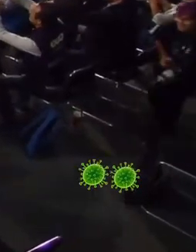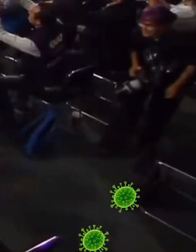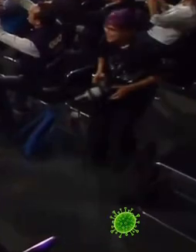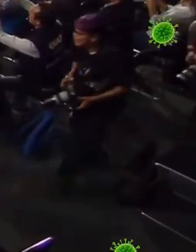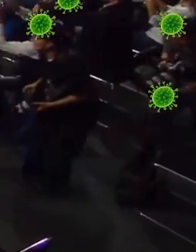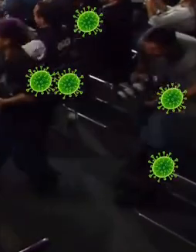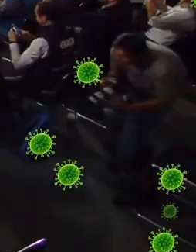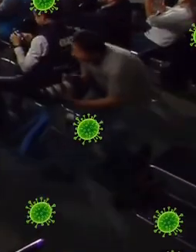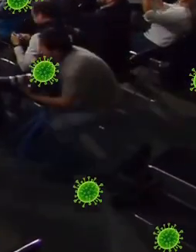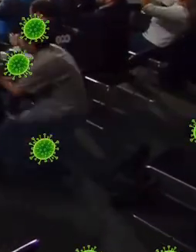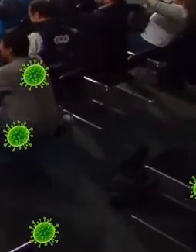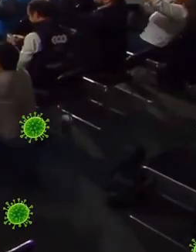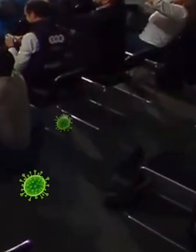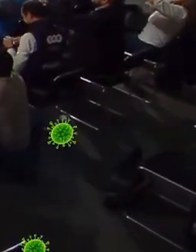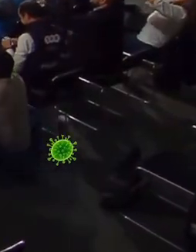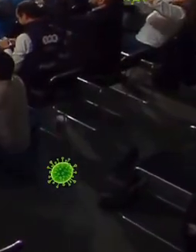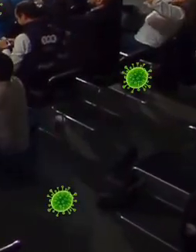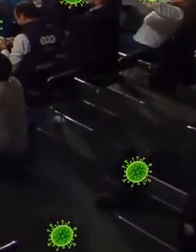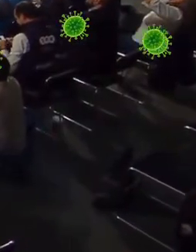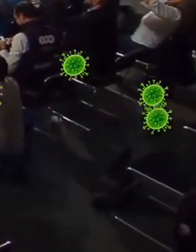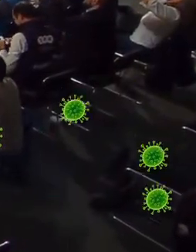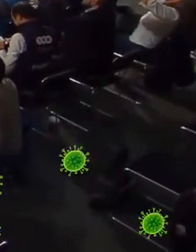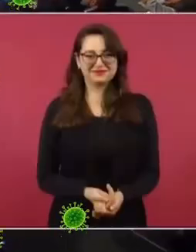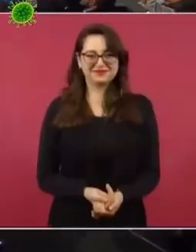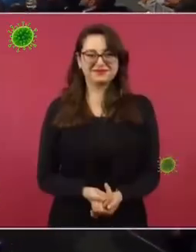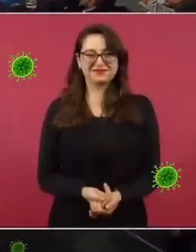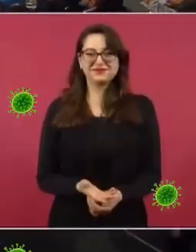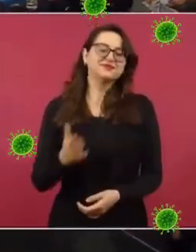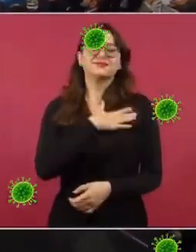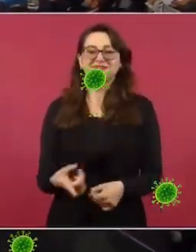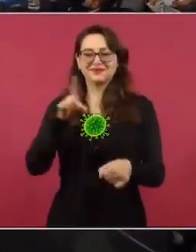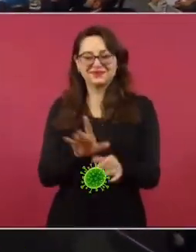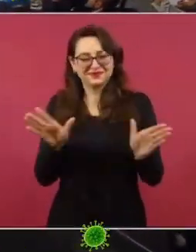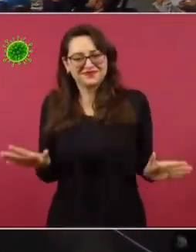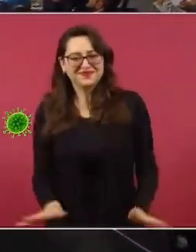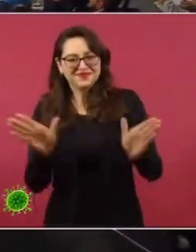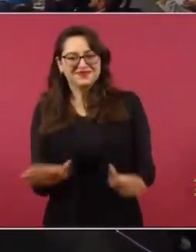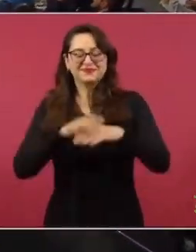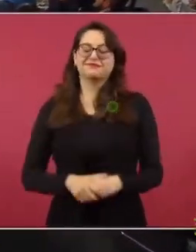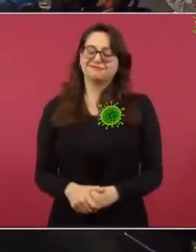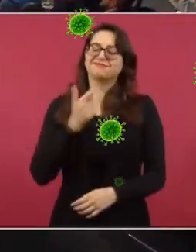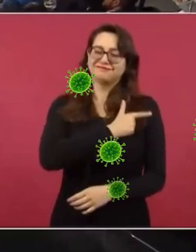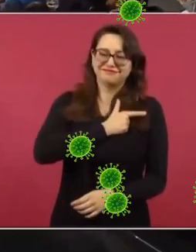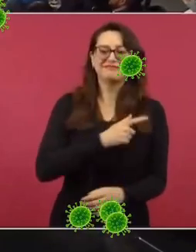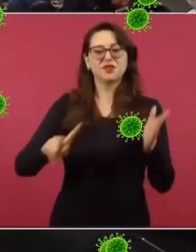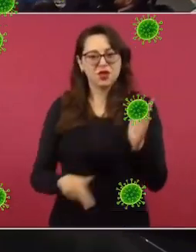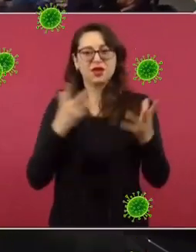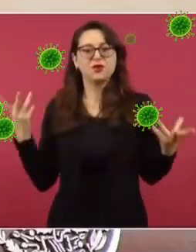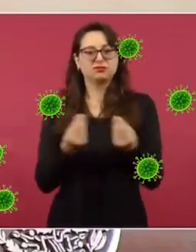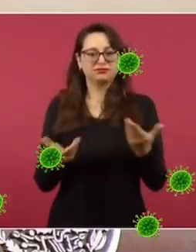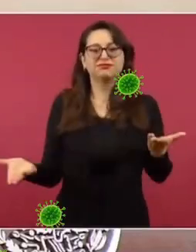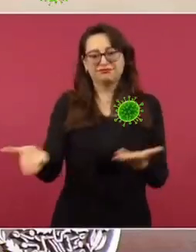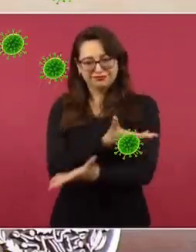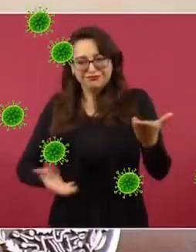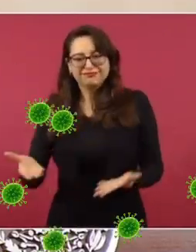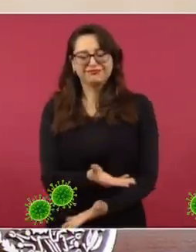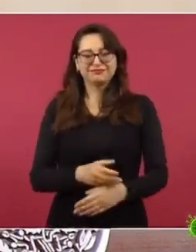Me da mucho gusto estar de nuevo aquí con ustedes. Primero agradecerle de todo corazón